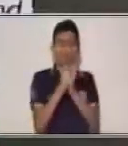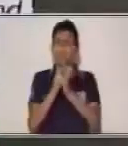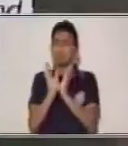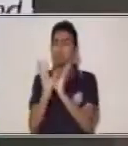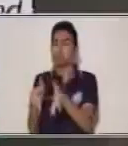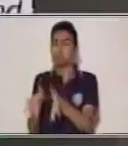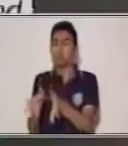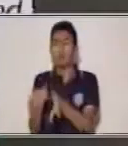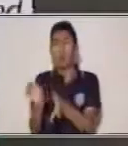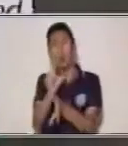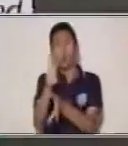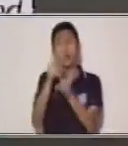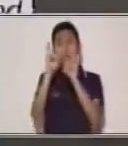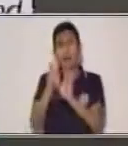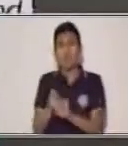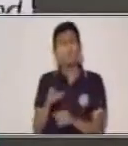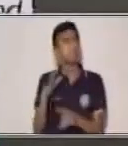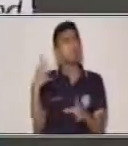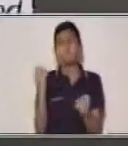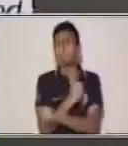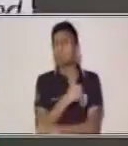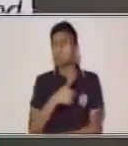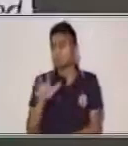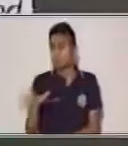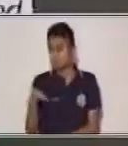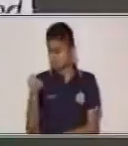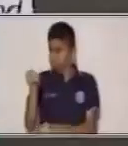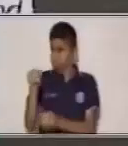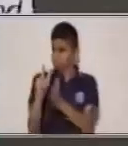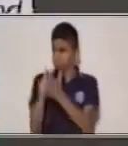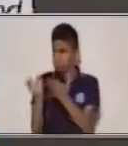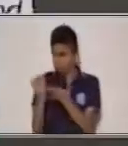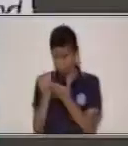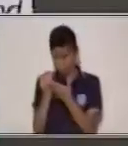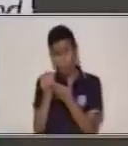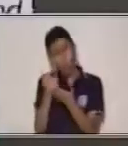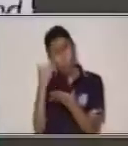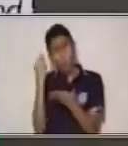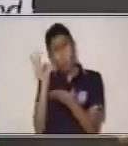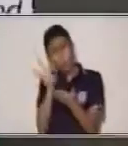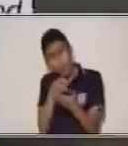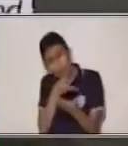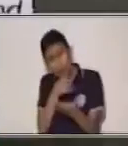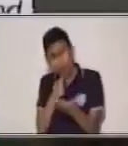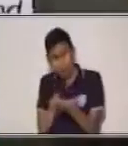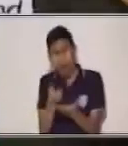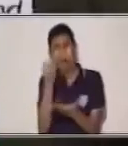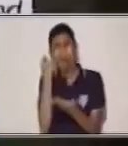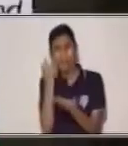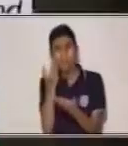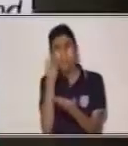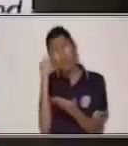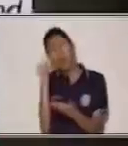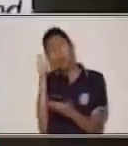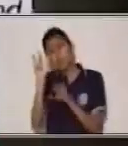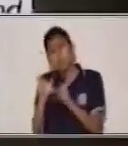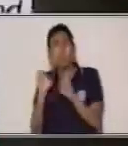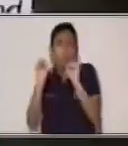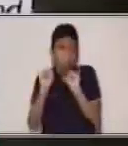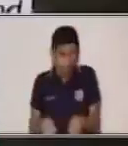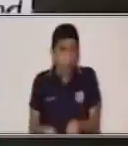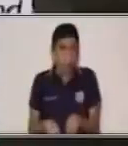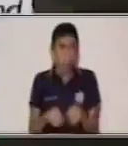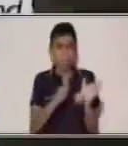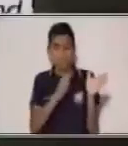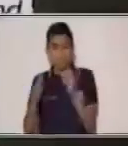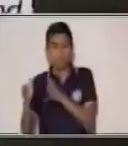pues hablar un poquito sobre las características y el origen del cuento. Muy bien, vamos a hablar sobre las